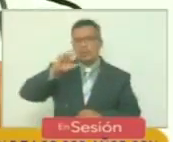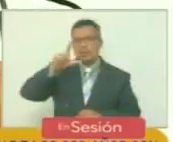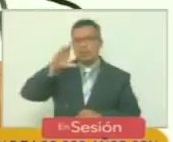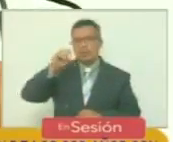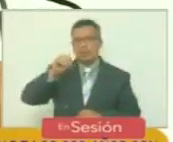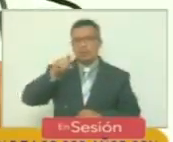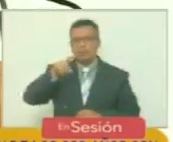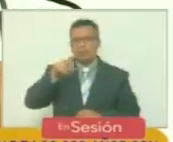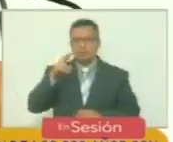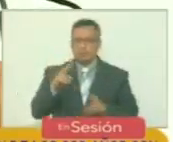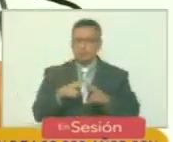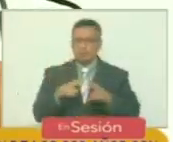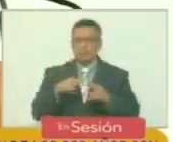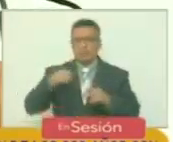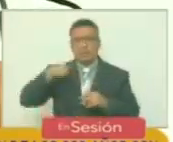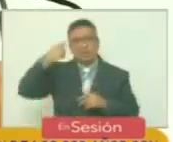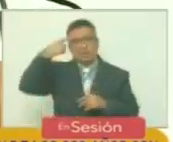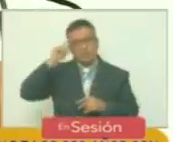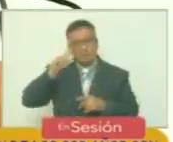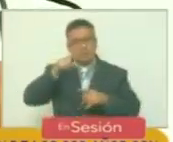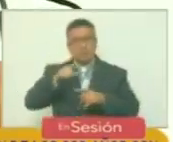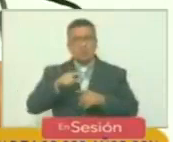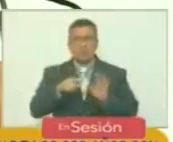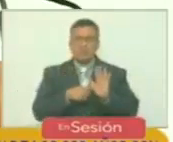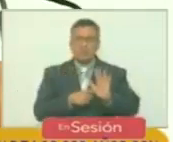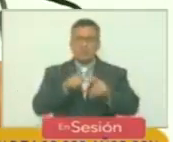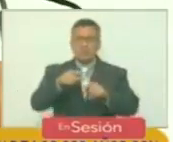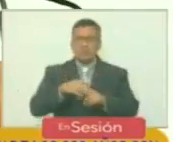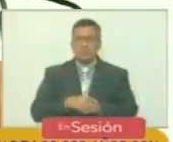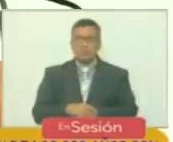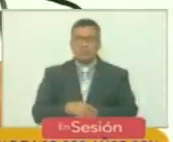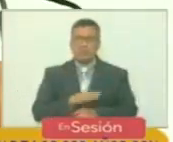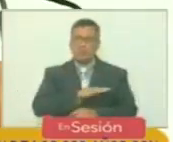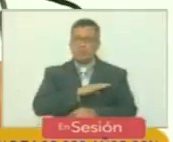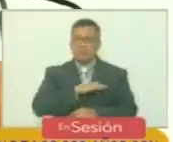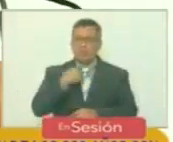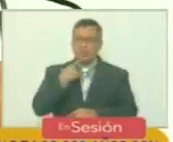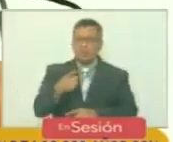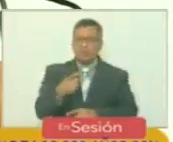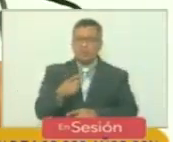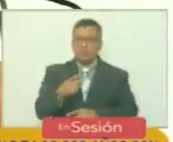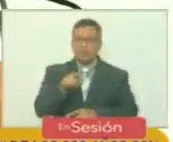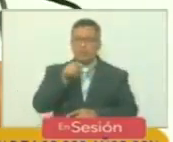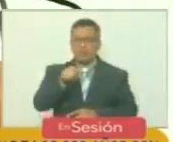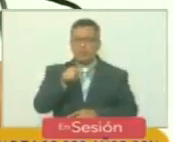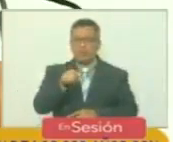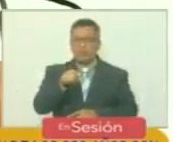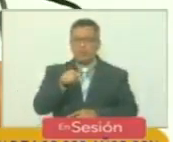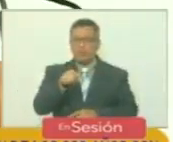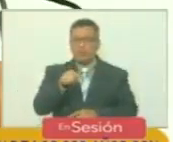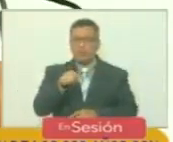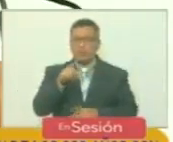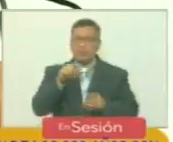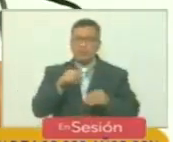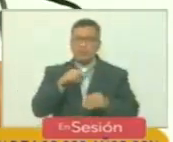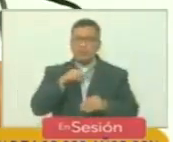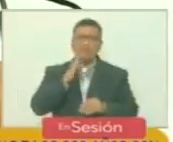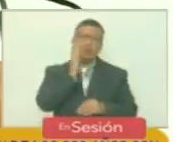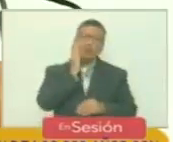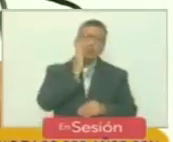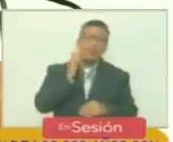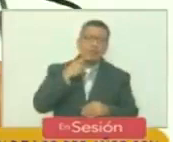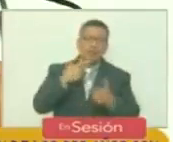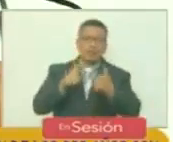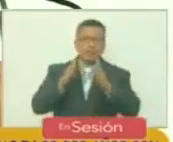coincidencia que parece parte de la providencia. A mí me contaron una anécdota cuando la madre del libertador